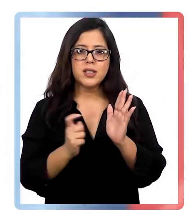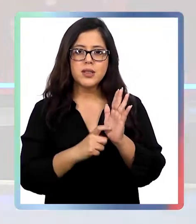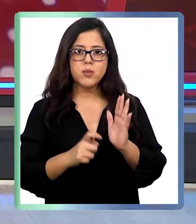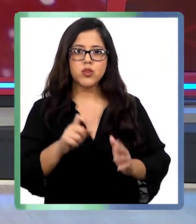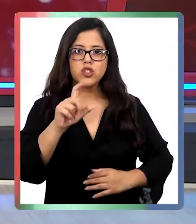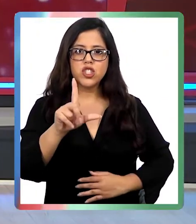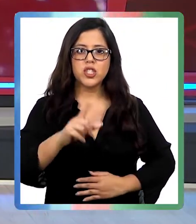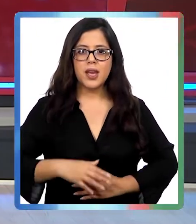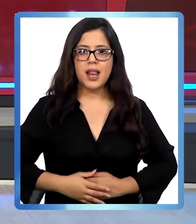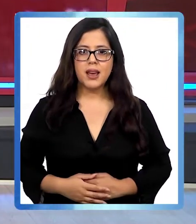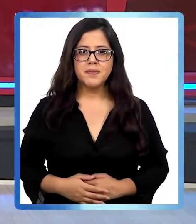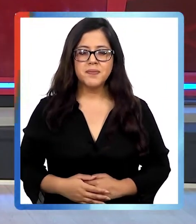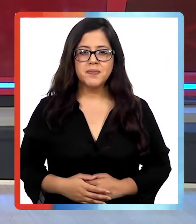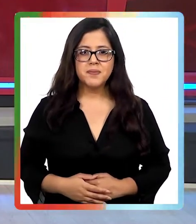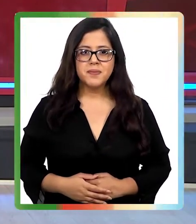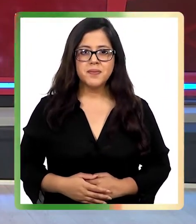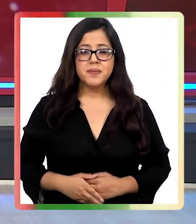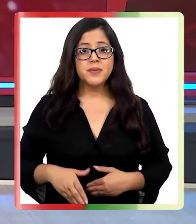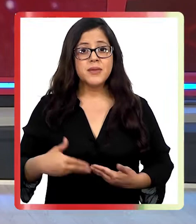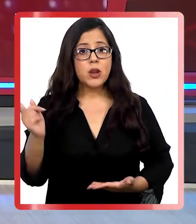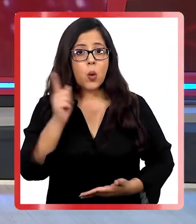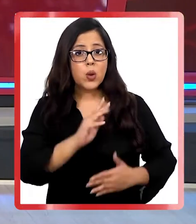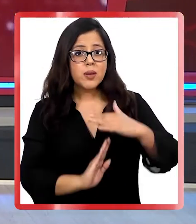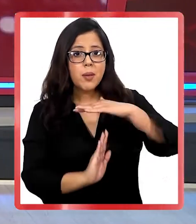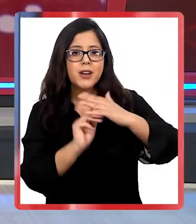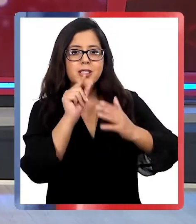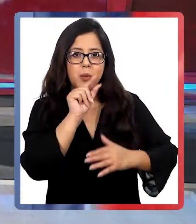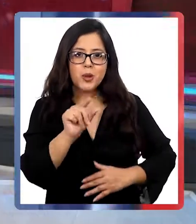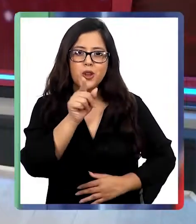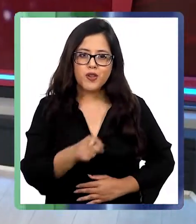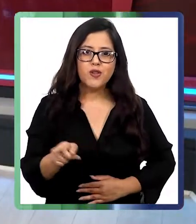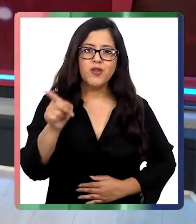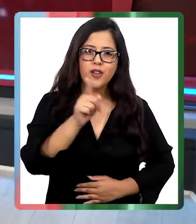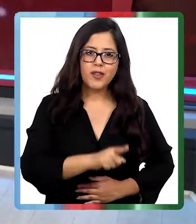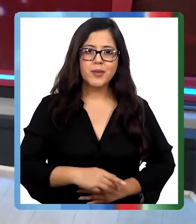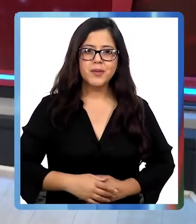.cl. Nos vamos a la última pausa y volvemos con más.